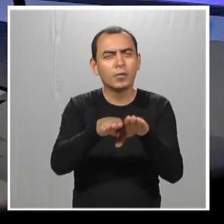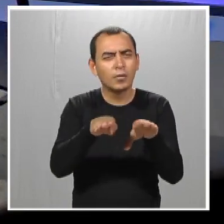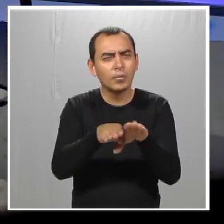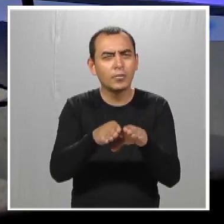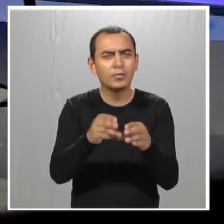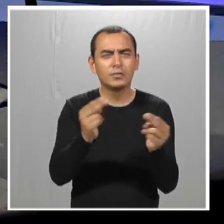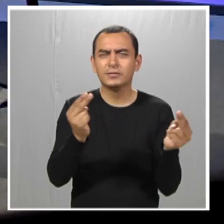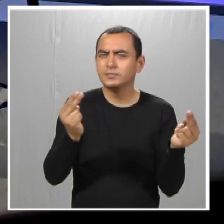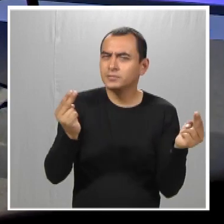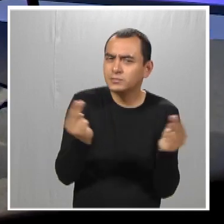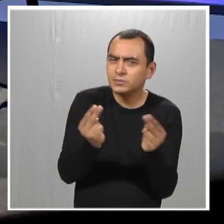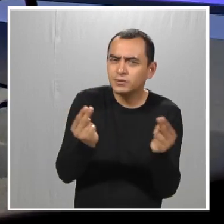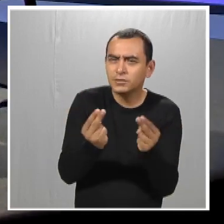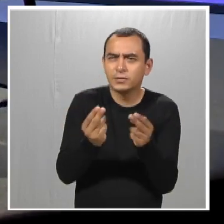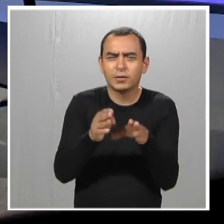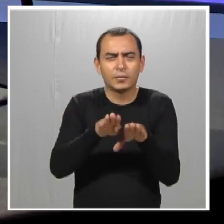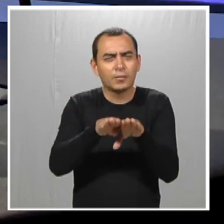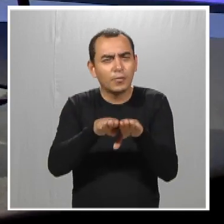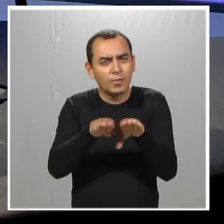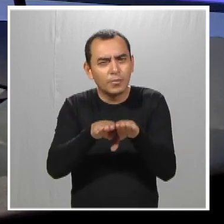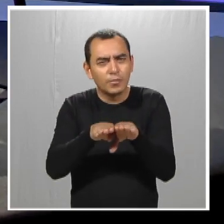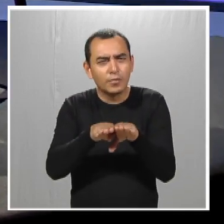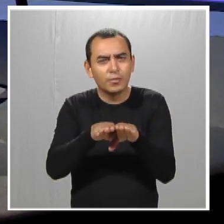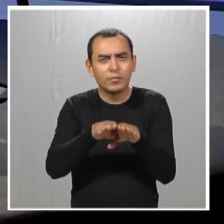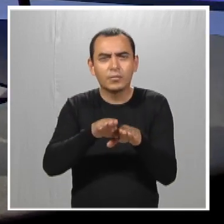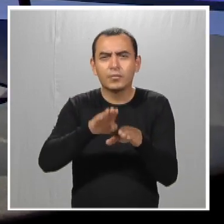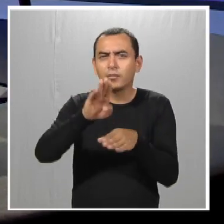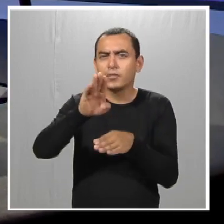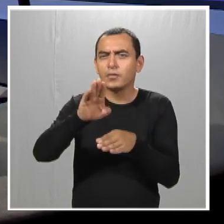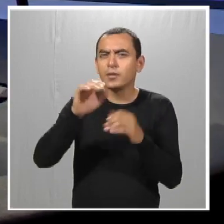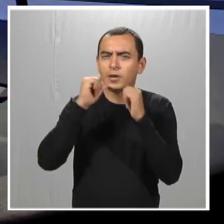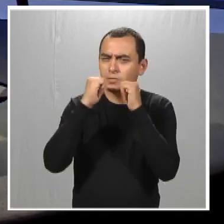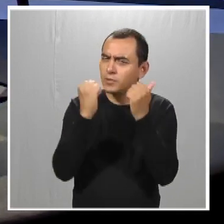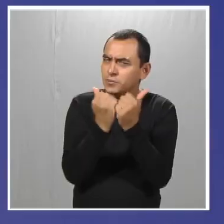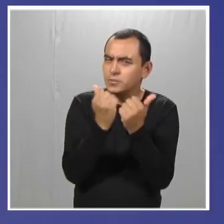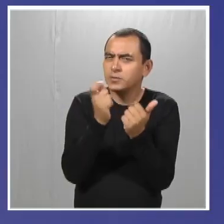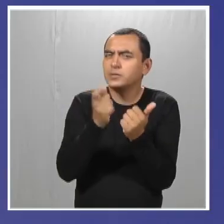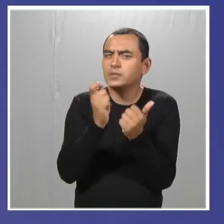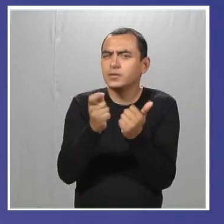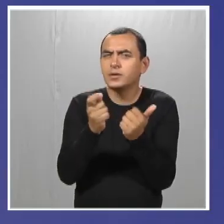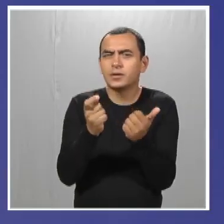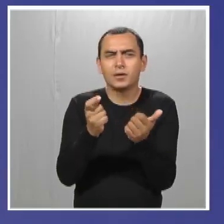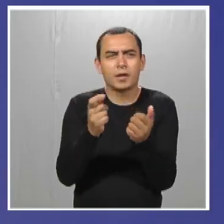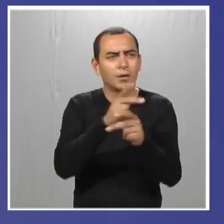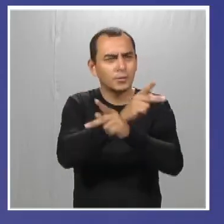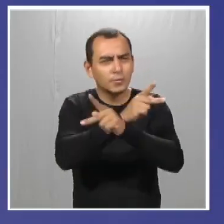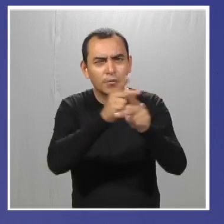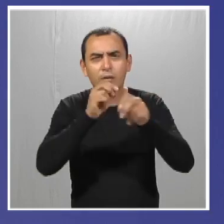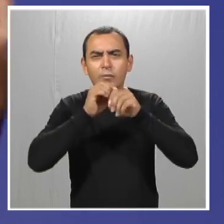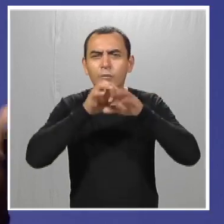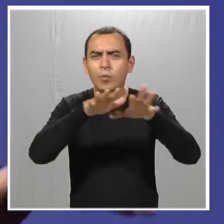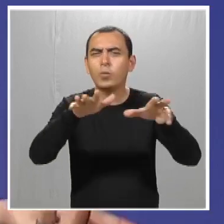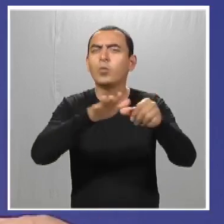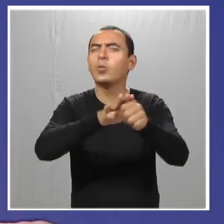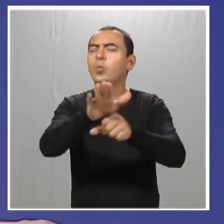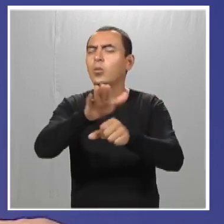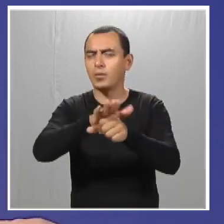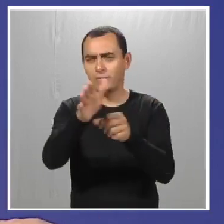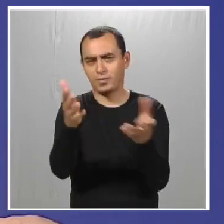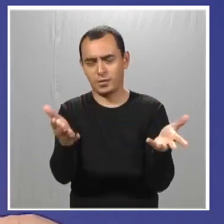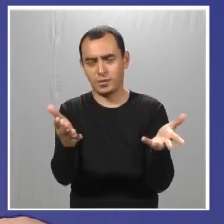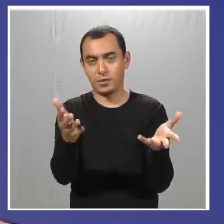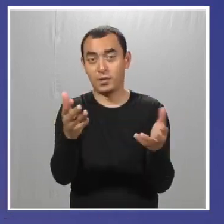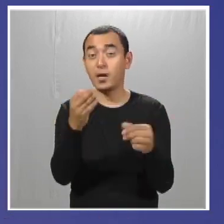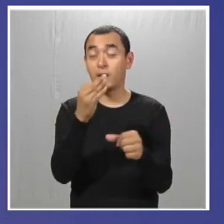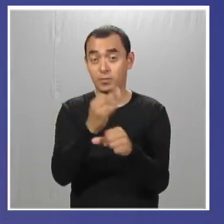general. ¿Qué nos hace falta? ¿Qué necesitamos? Y Best Buddies, ¿qué es lo que pide en general a nosotros quienes